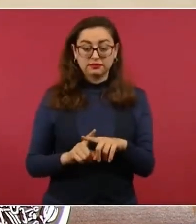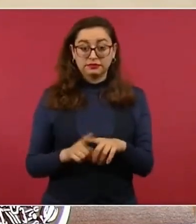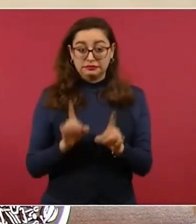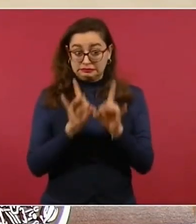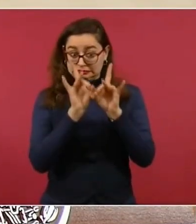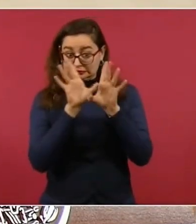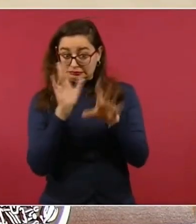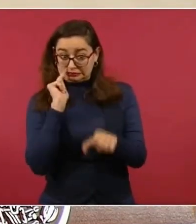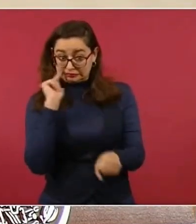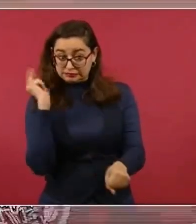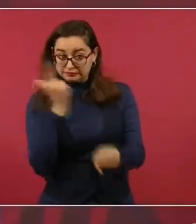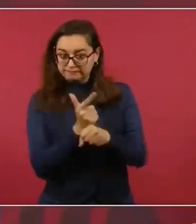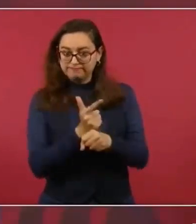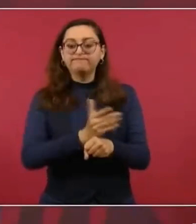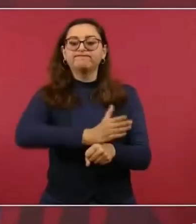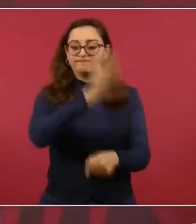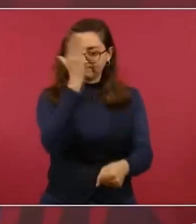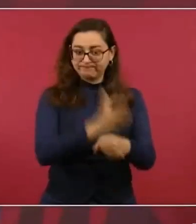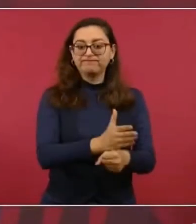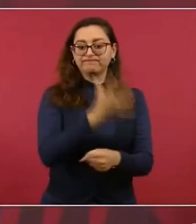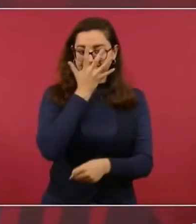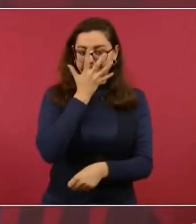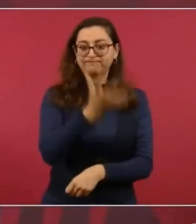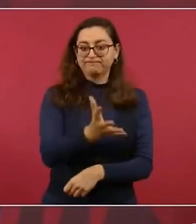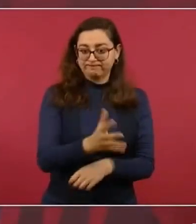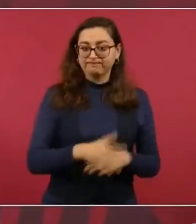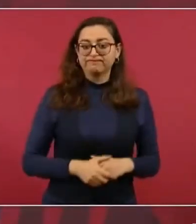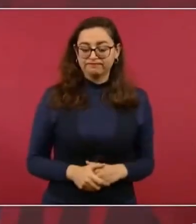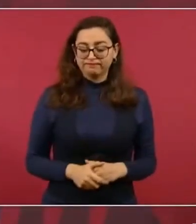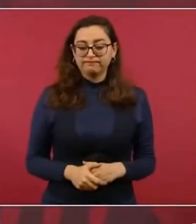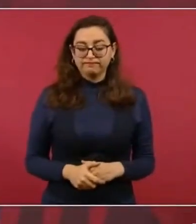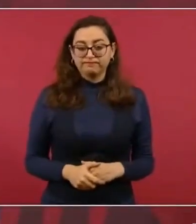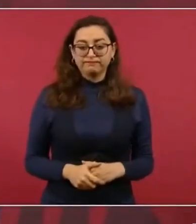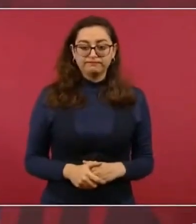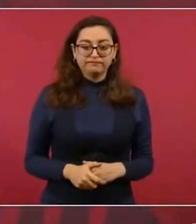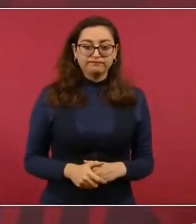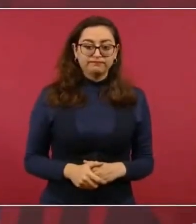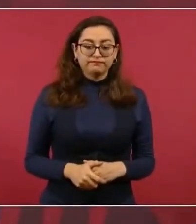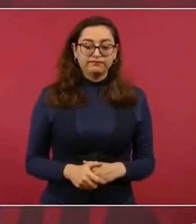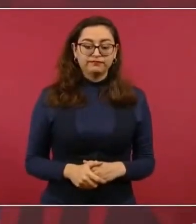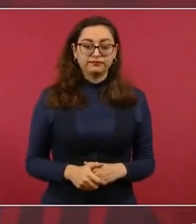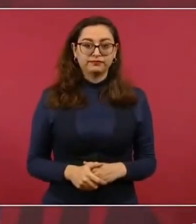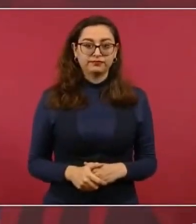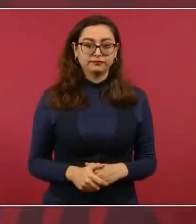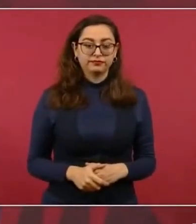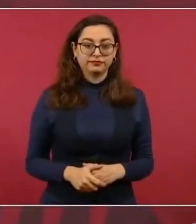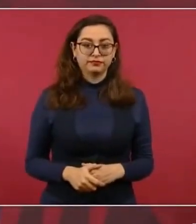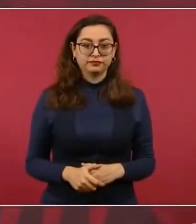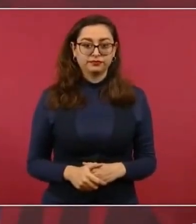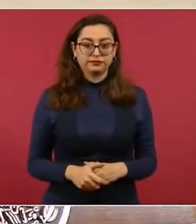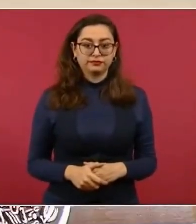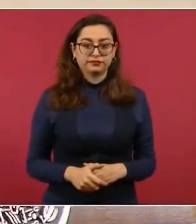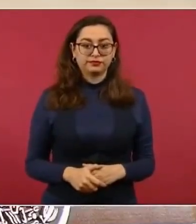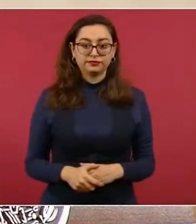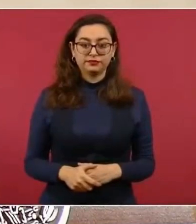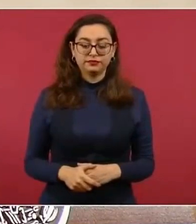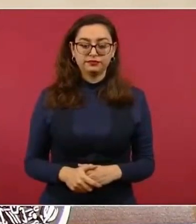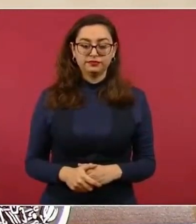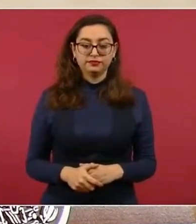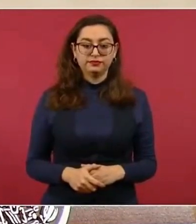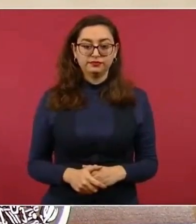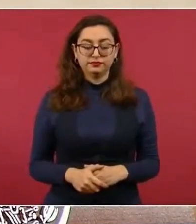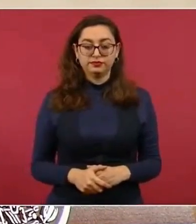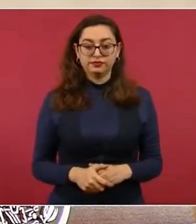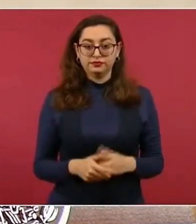ni para quienes se dedican a la